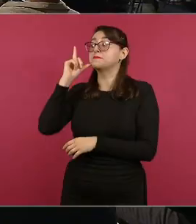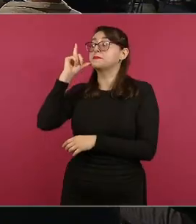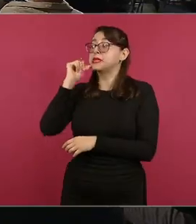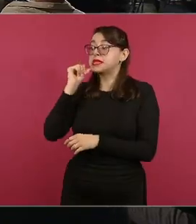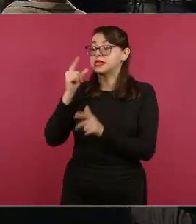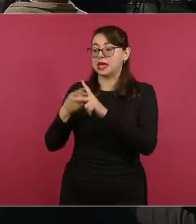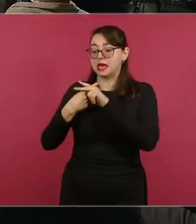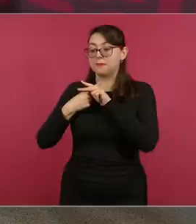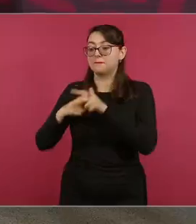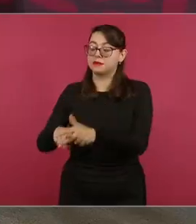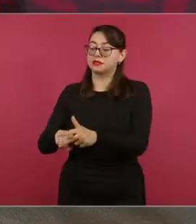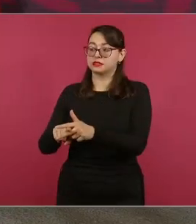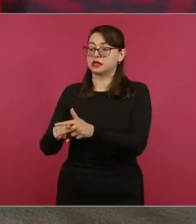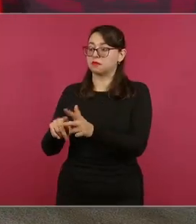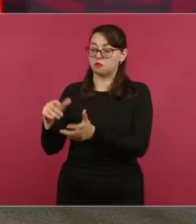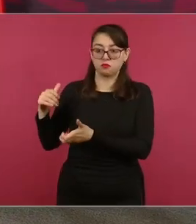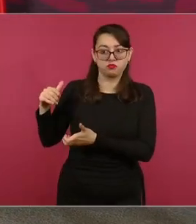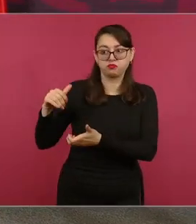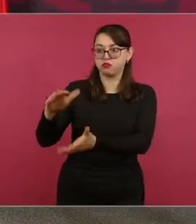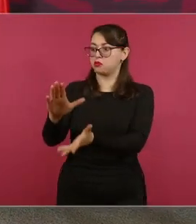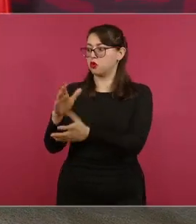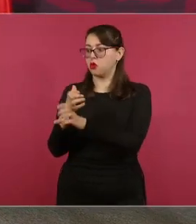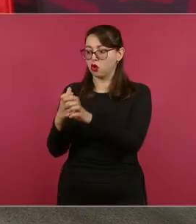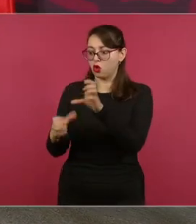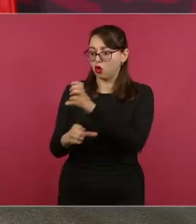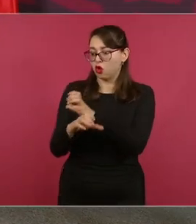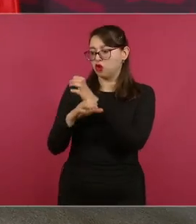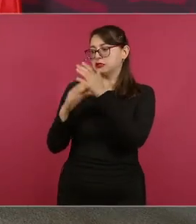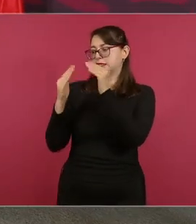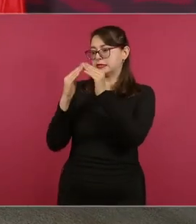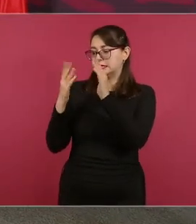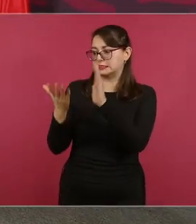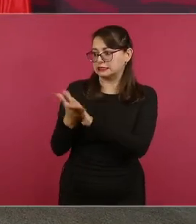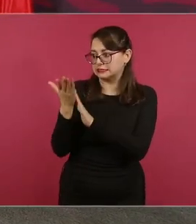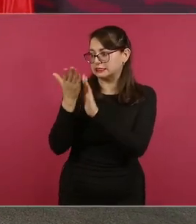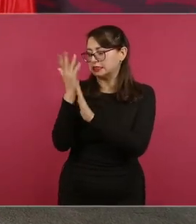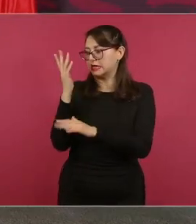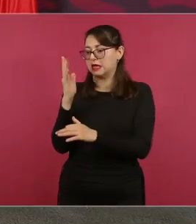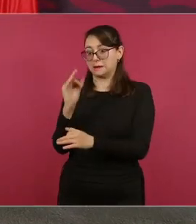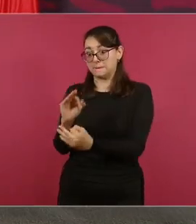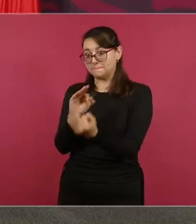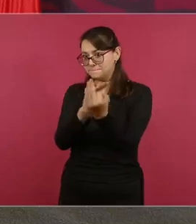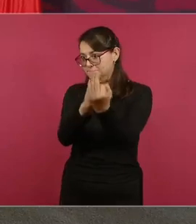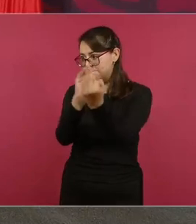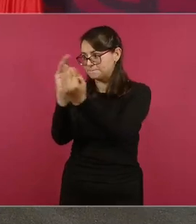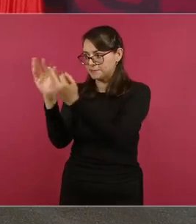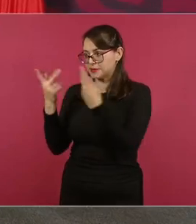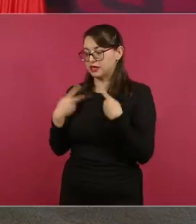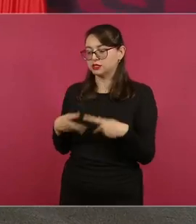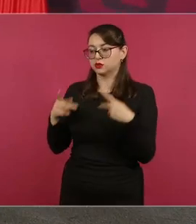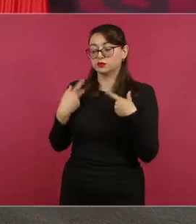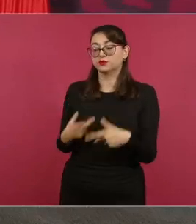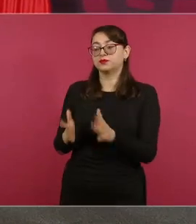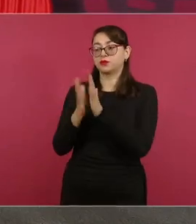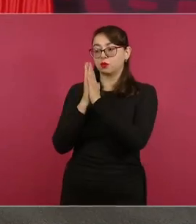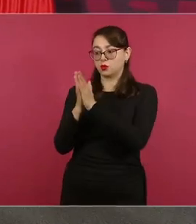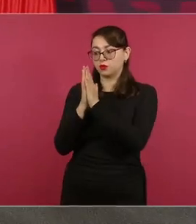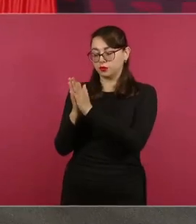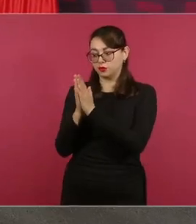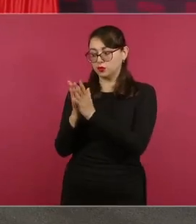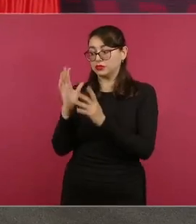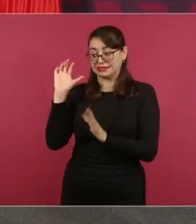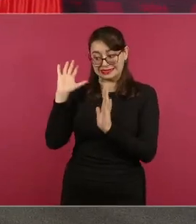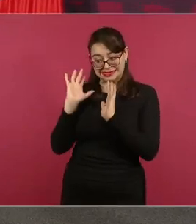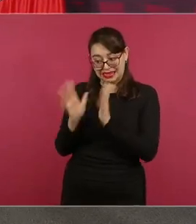a entregar los apoyos de manera directa a la gente, lo que tiene que ver con vivienda